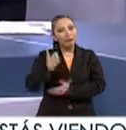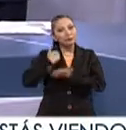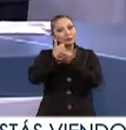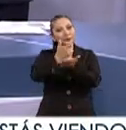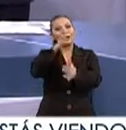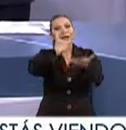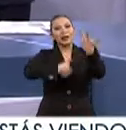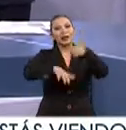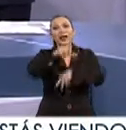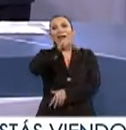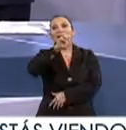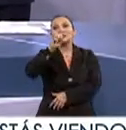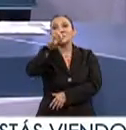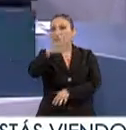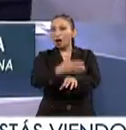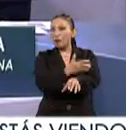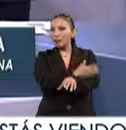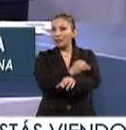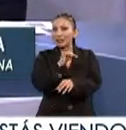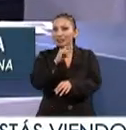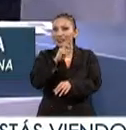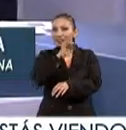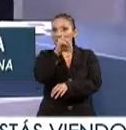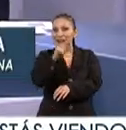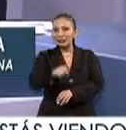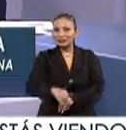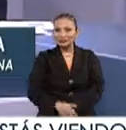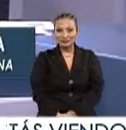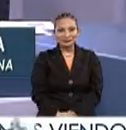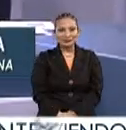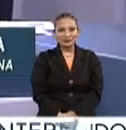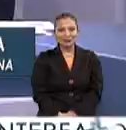encuentra en la lengua de señas mexicana. Acompáñenos. Esto es Interfaz.